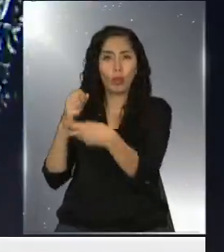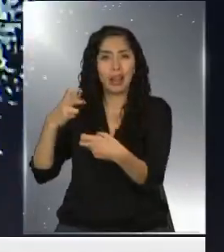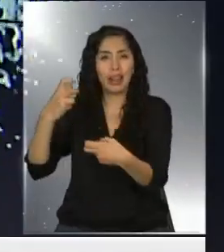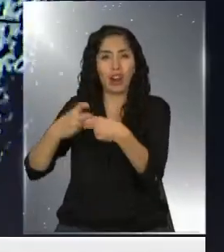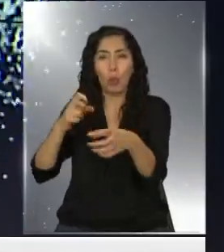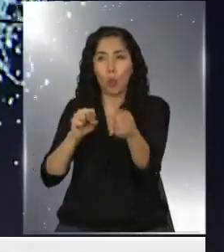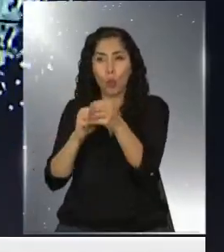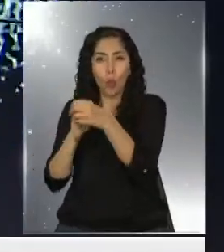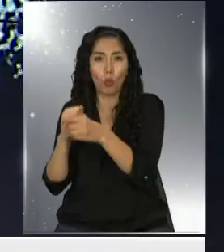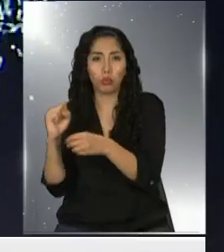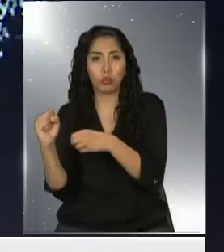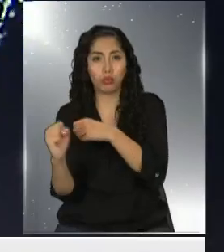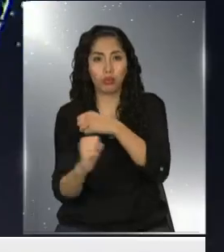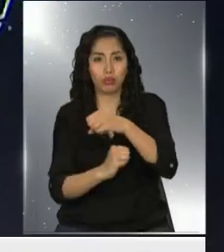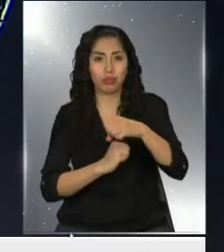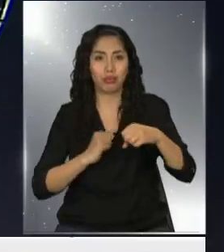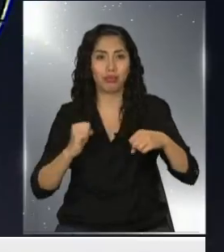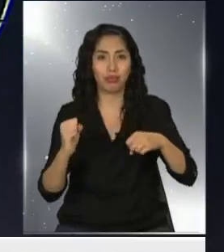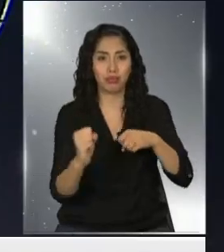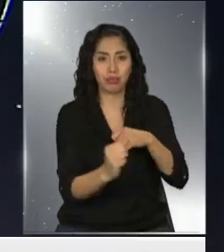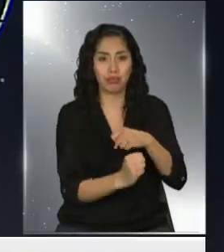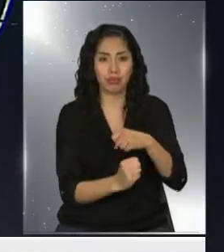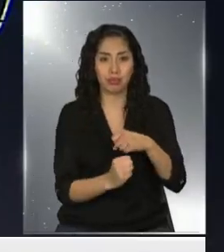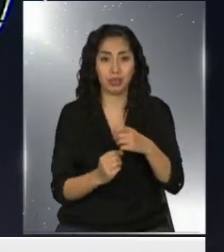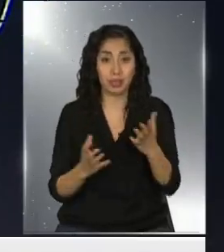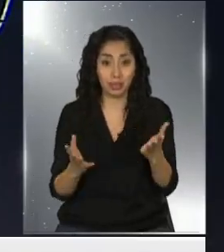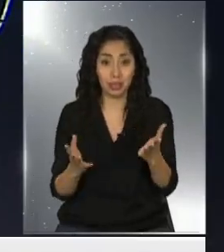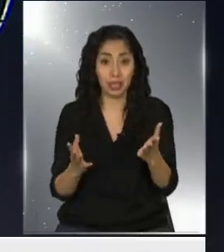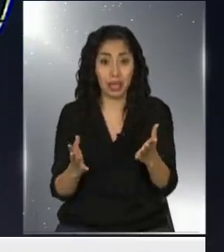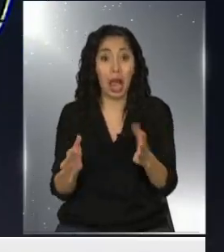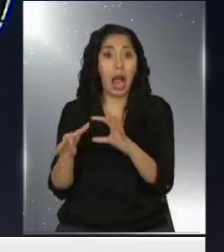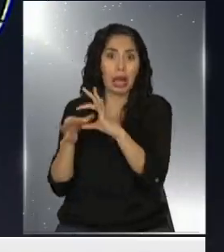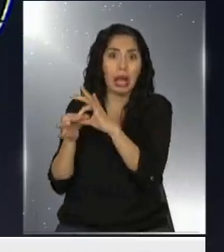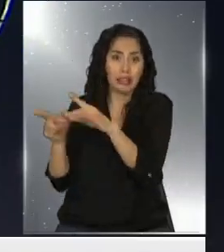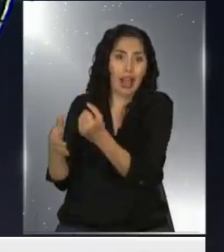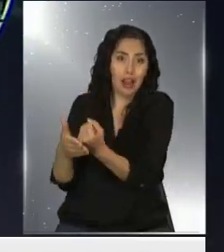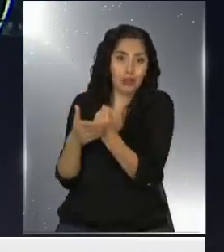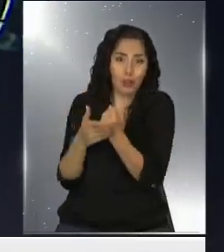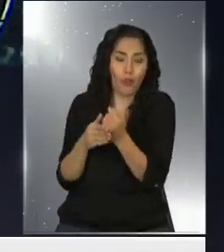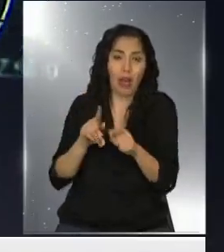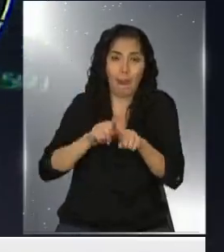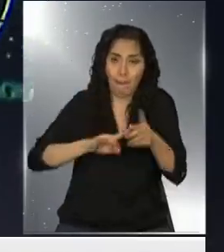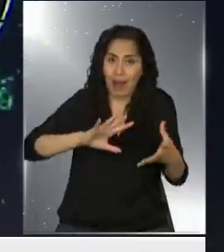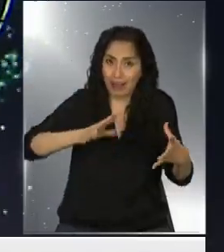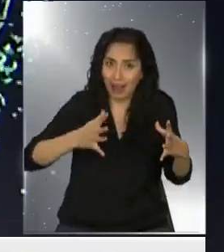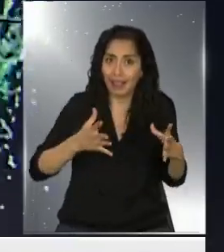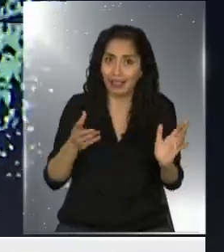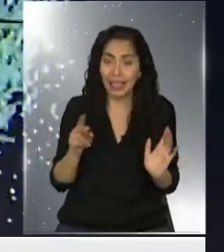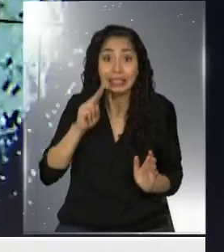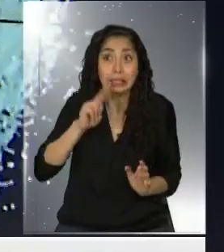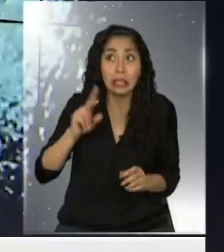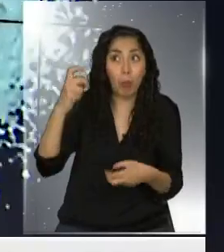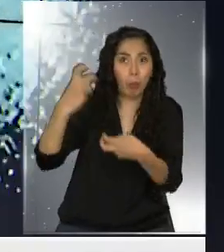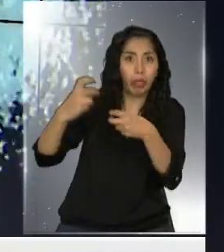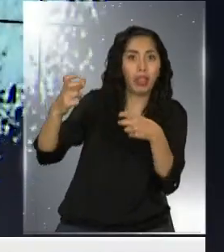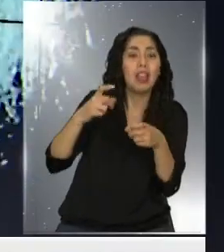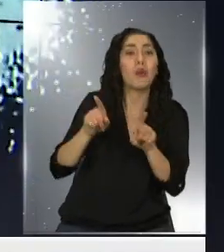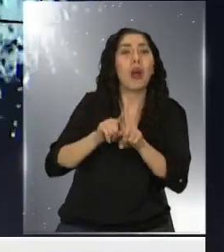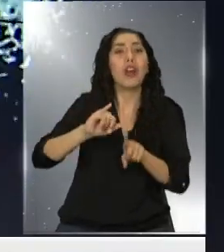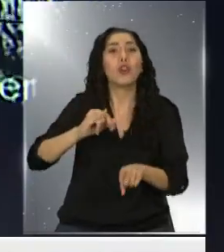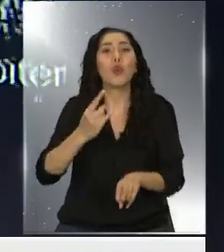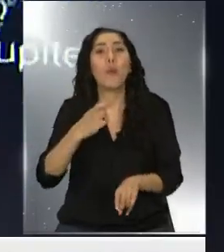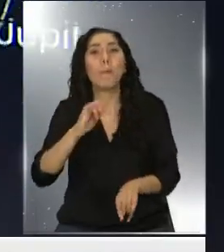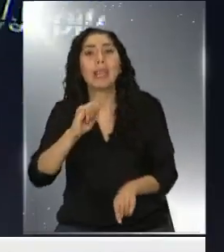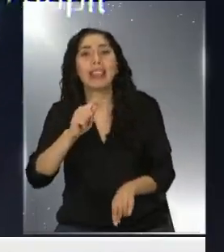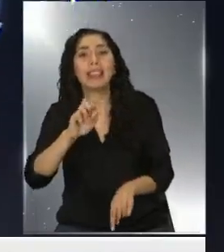gravitatoria de Júpiter, probablemente algunos de ellos podrían pasar hacia nuestro planeta. Esta función de guardián que cumple Júpiter de